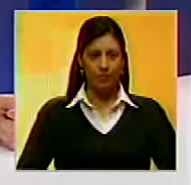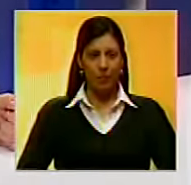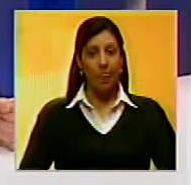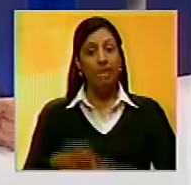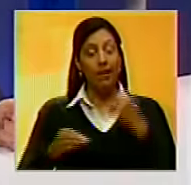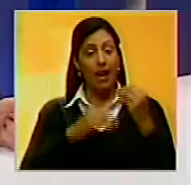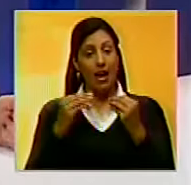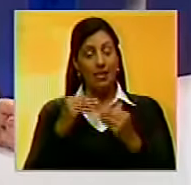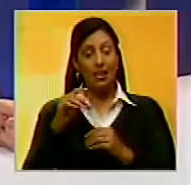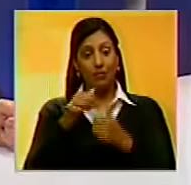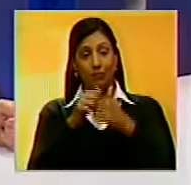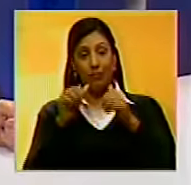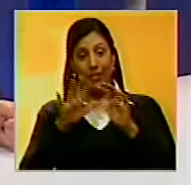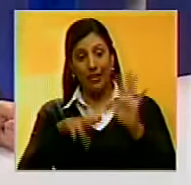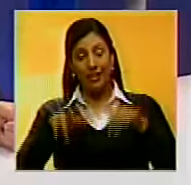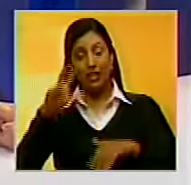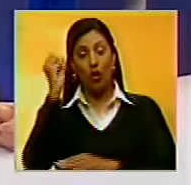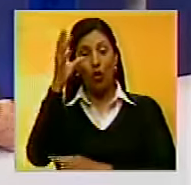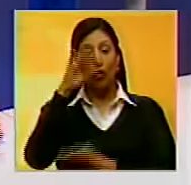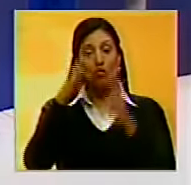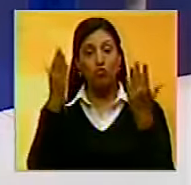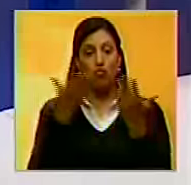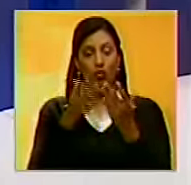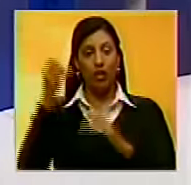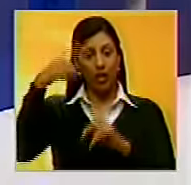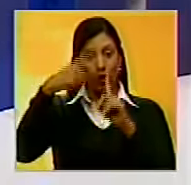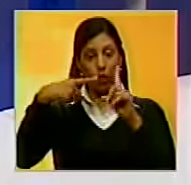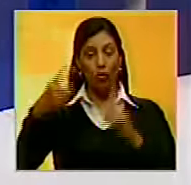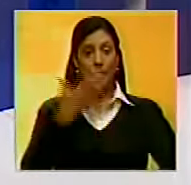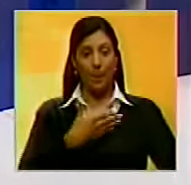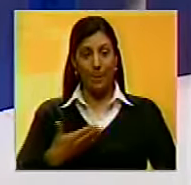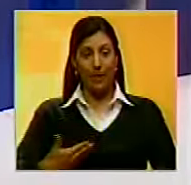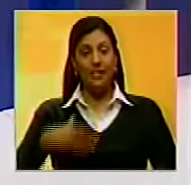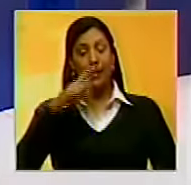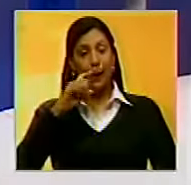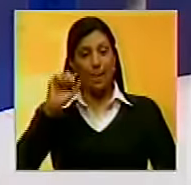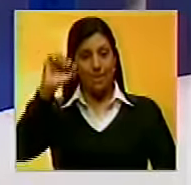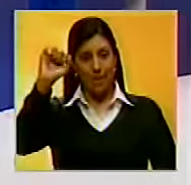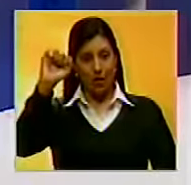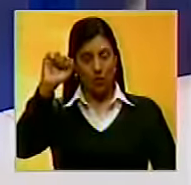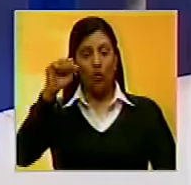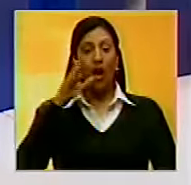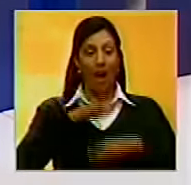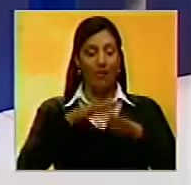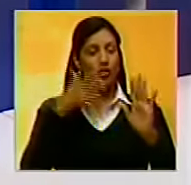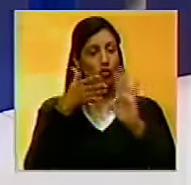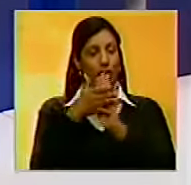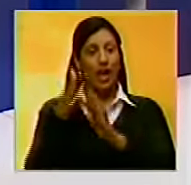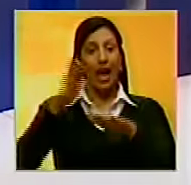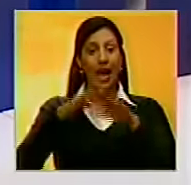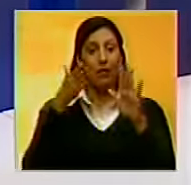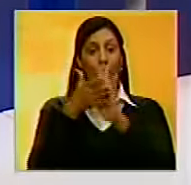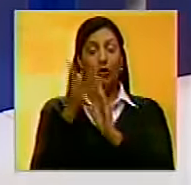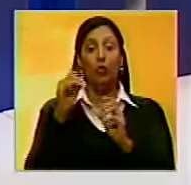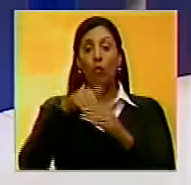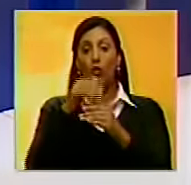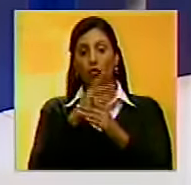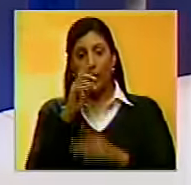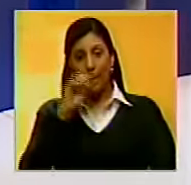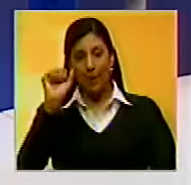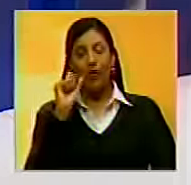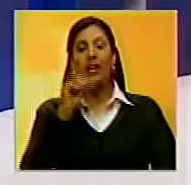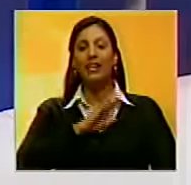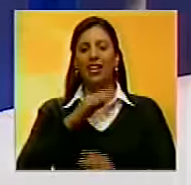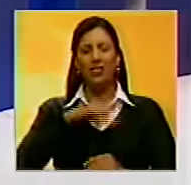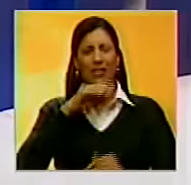Durante el XXIII Congreso Mundial de Energía, el presidente de la República, Nicolás Maduro, afirmó que la solicitud para un referéndum